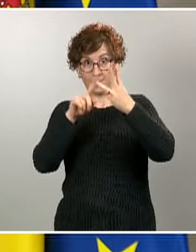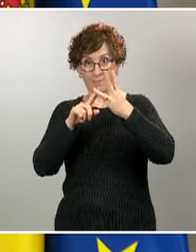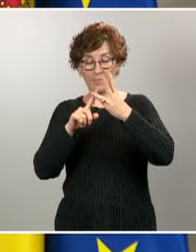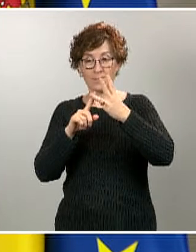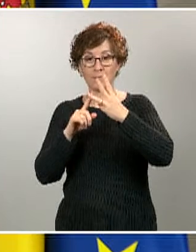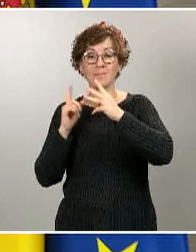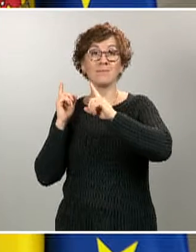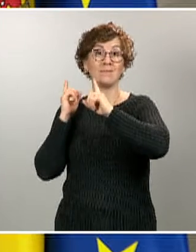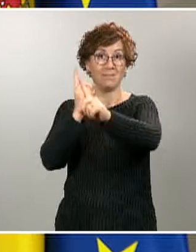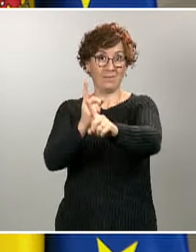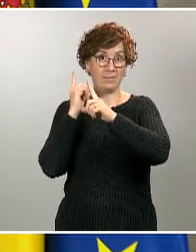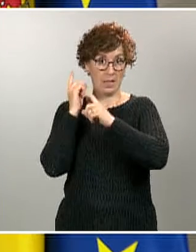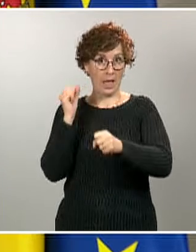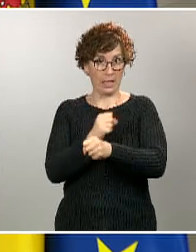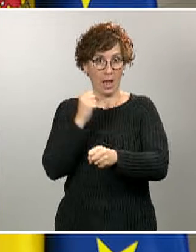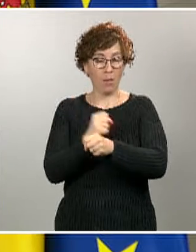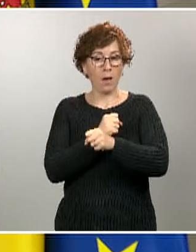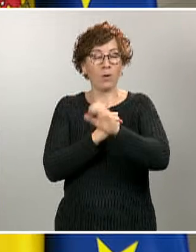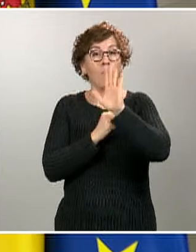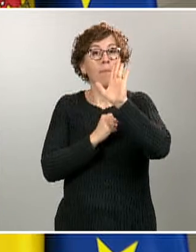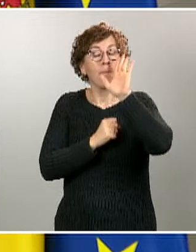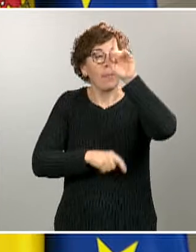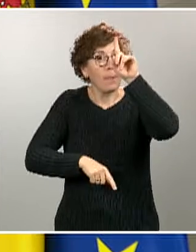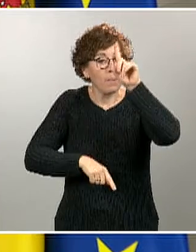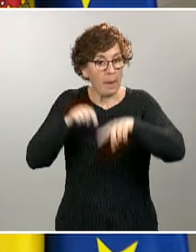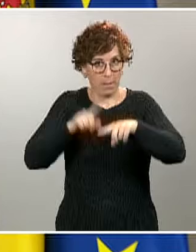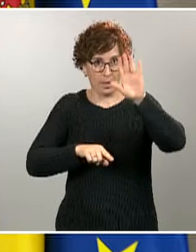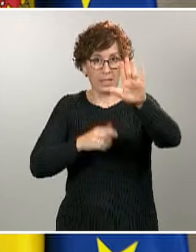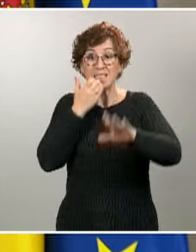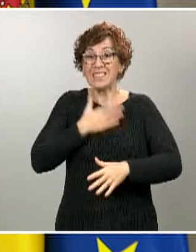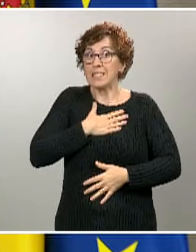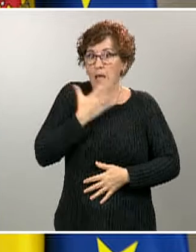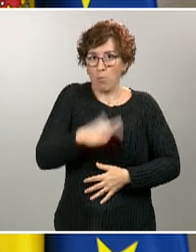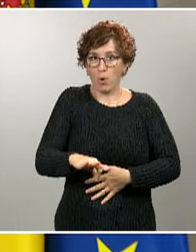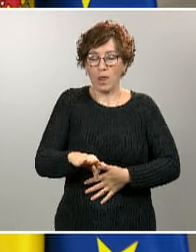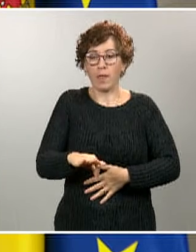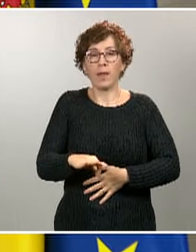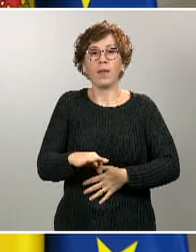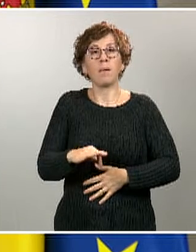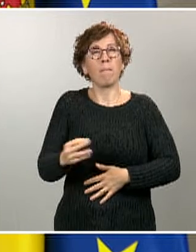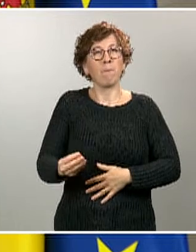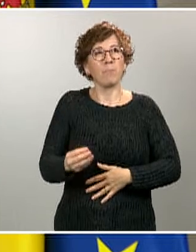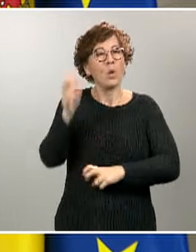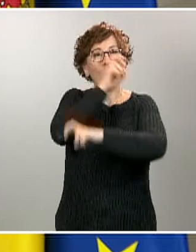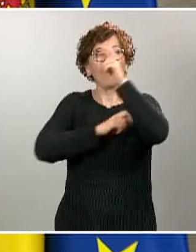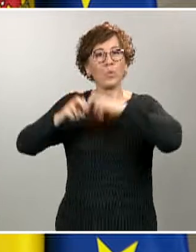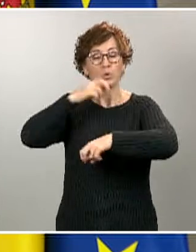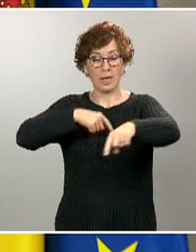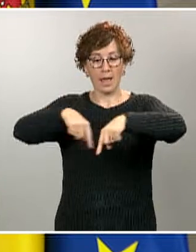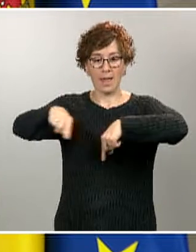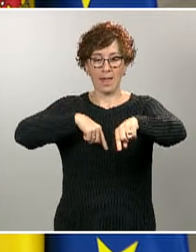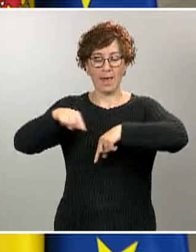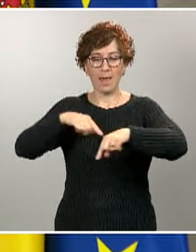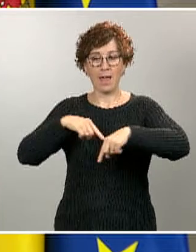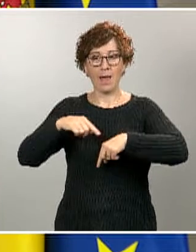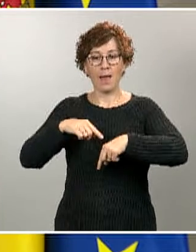y siempre que sea posible, se deben de utilizar las opciones de movilidad que mejor garanticen la distancia interpersonal. Es muy